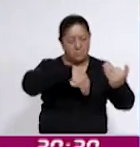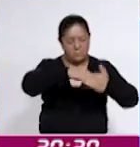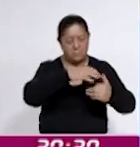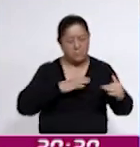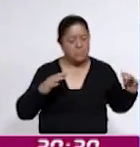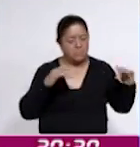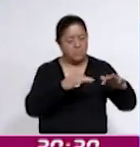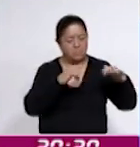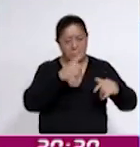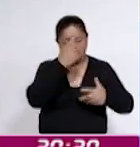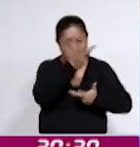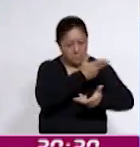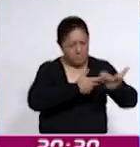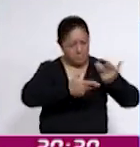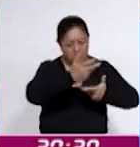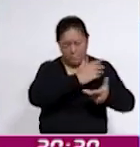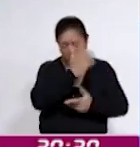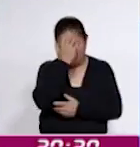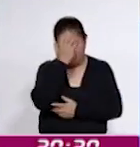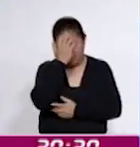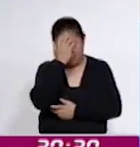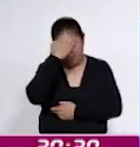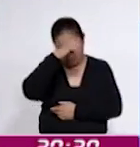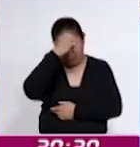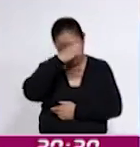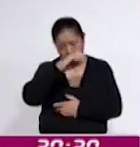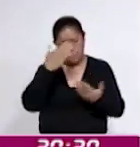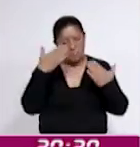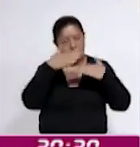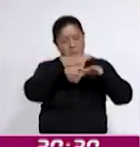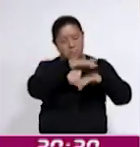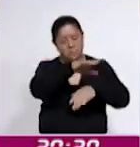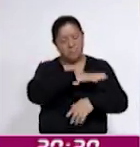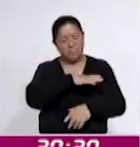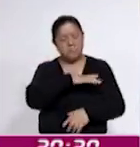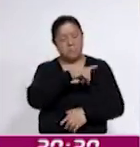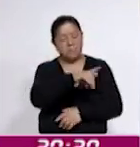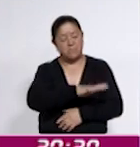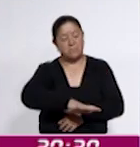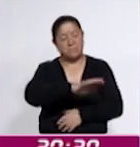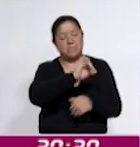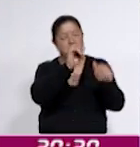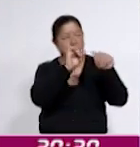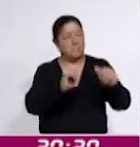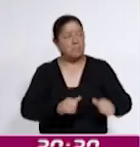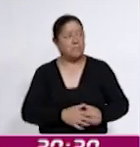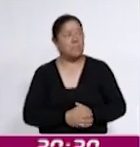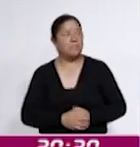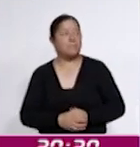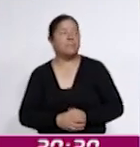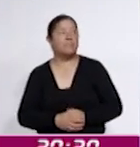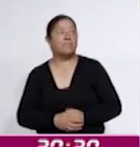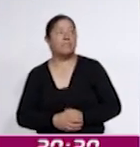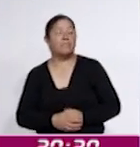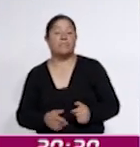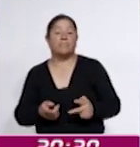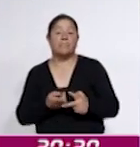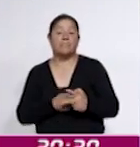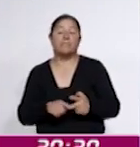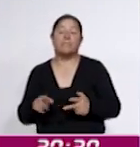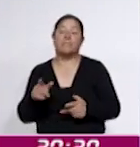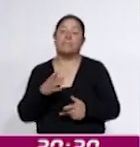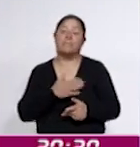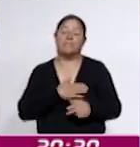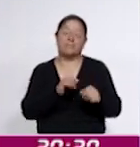compartir conocimientos y experiencias en torno al mundo del arte. Es un coloquio que surge en nuestras aulas, en la Universidad